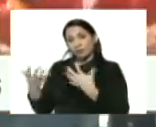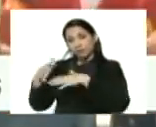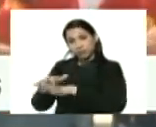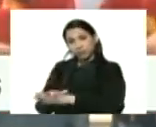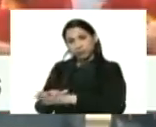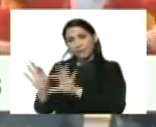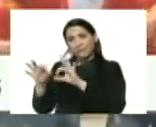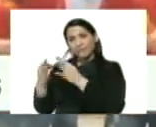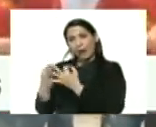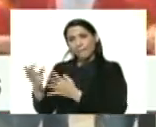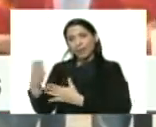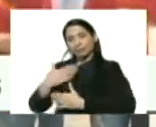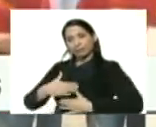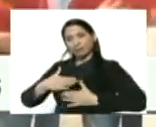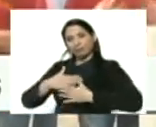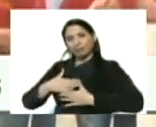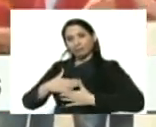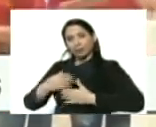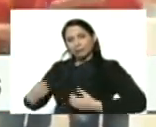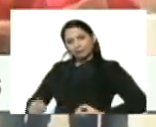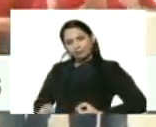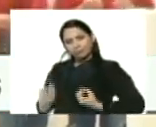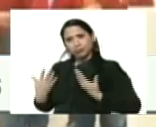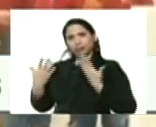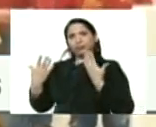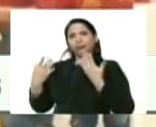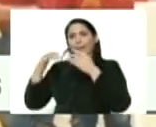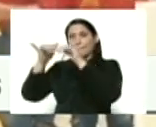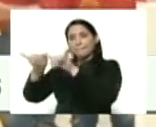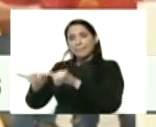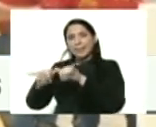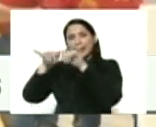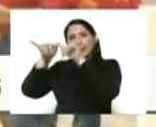familia beneficiaria que expresa la misma